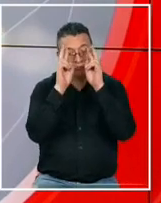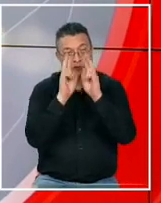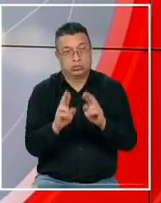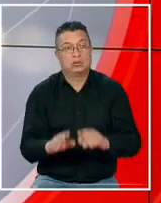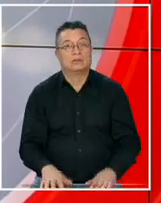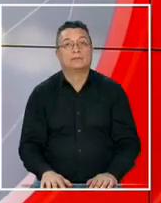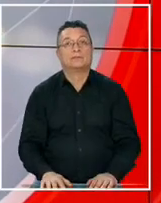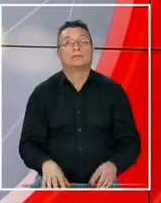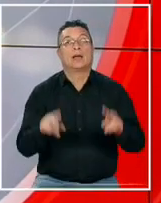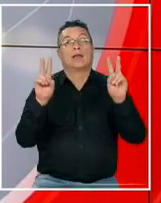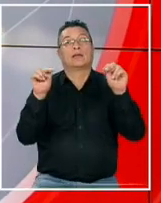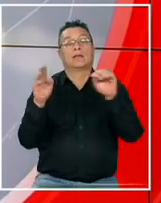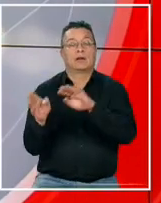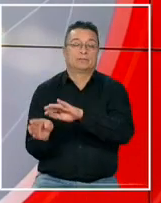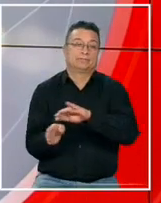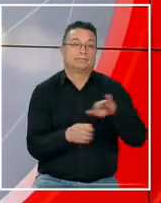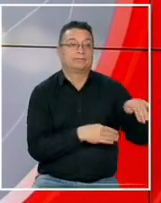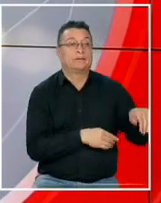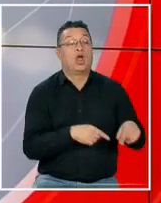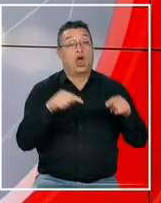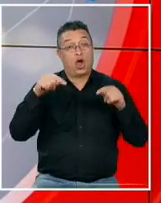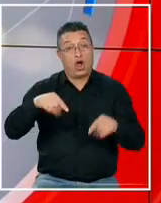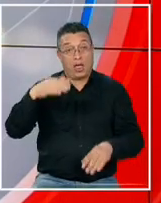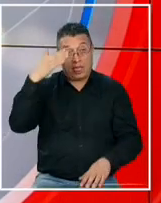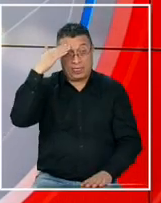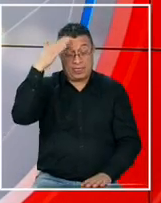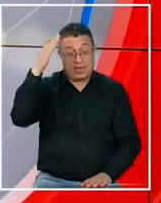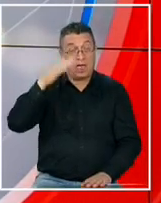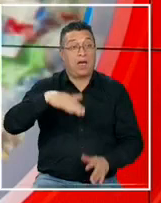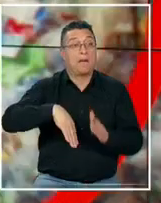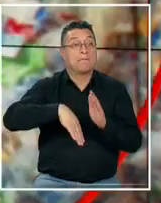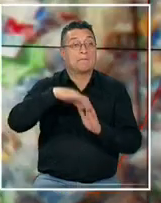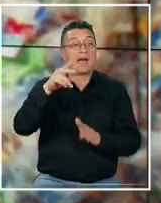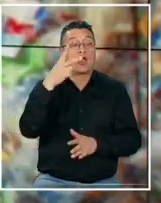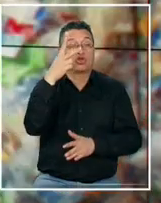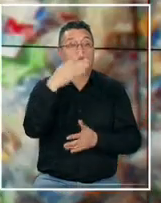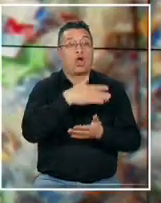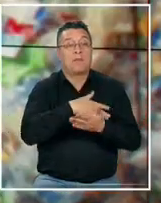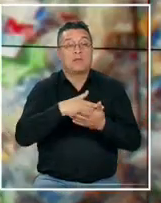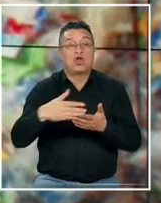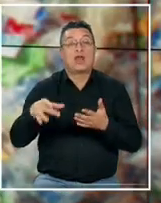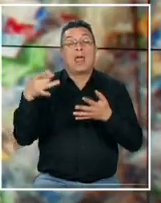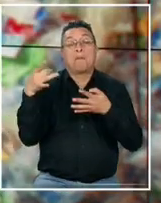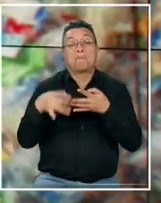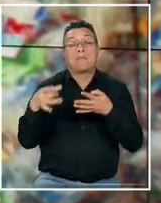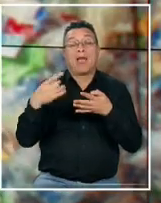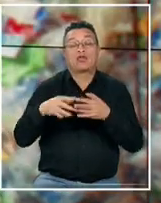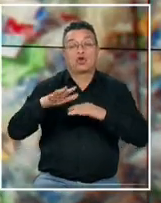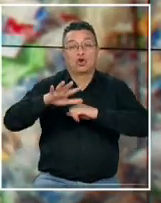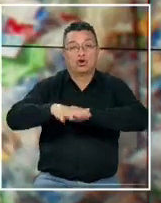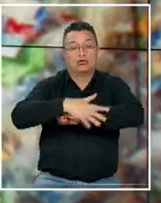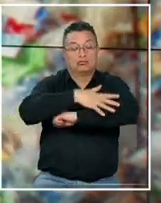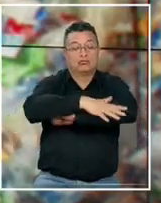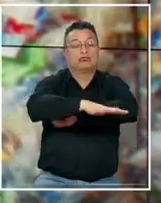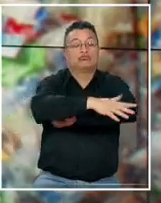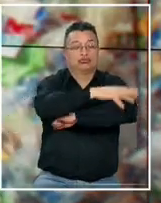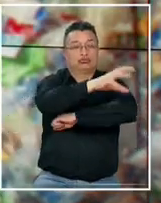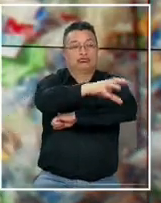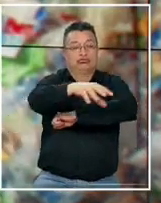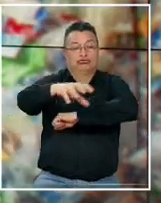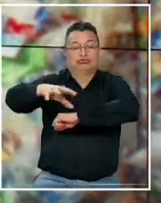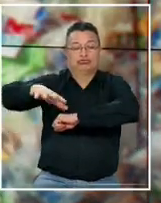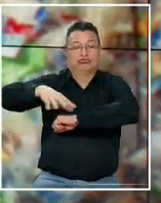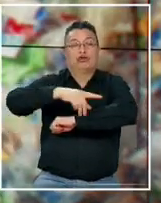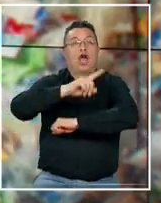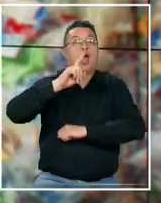vamos a cambiar de tema y vamos a contarle que hoy día hay más de dos millones de toneladas de plástico flotando en nuestros océanos y si no